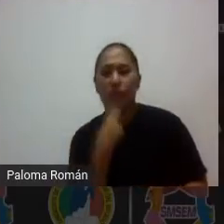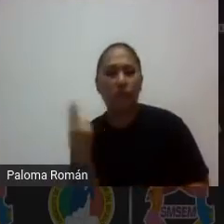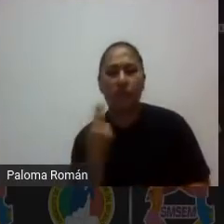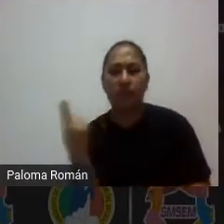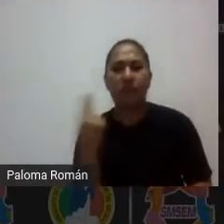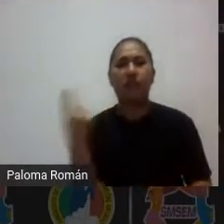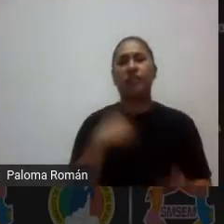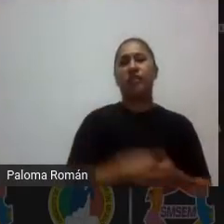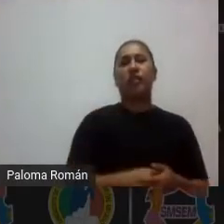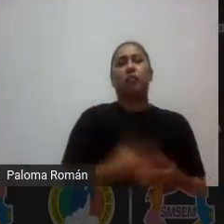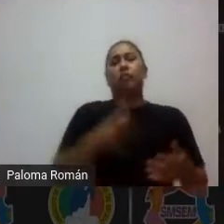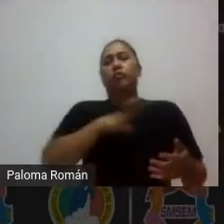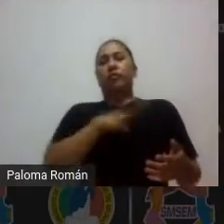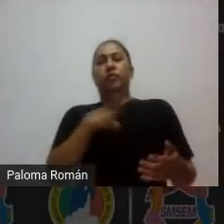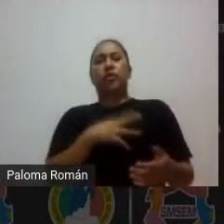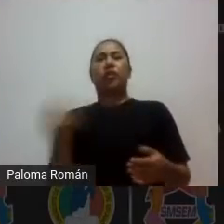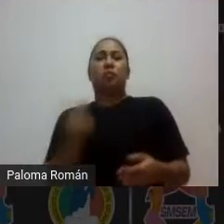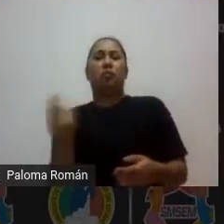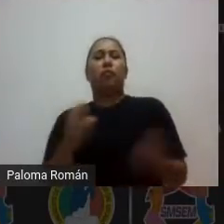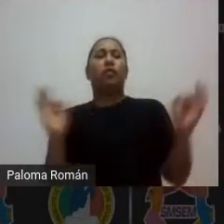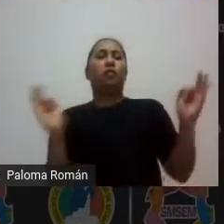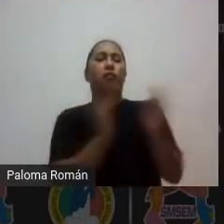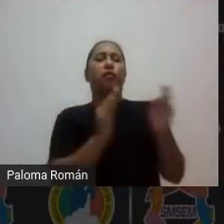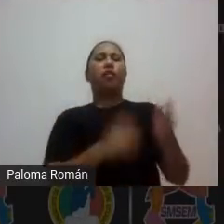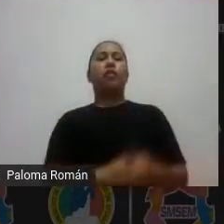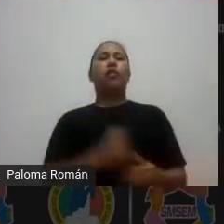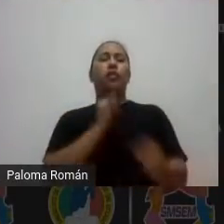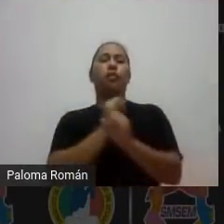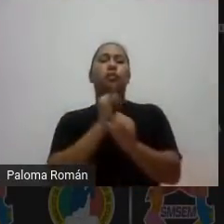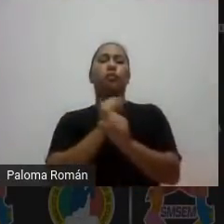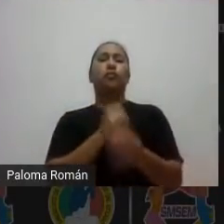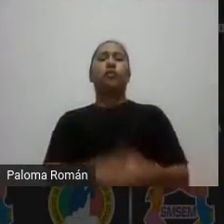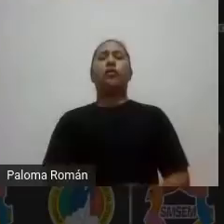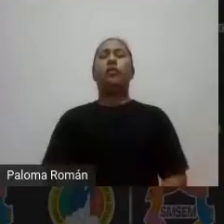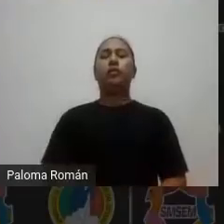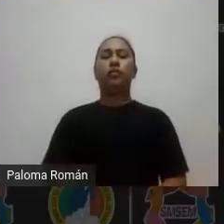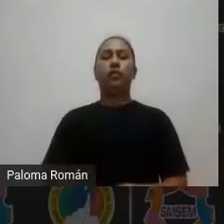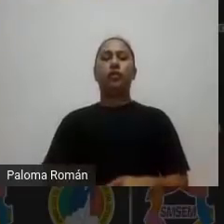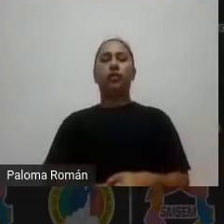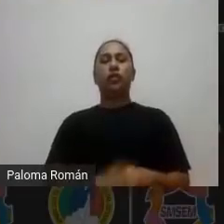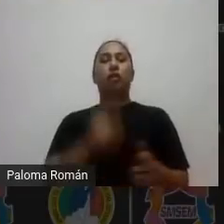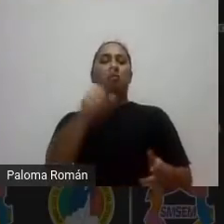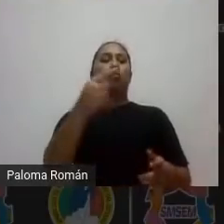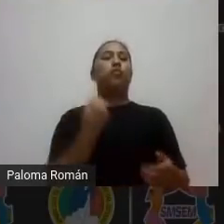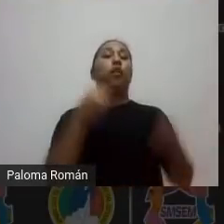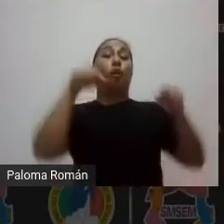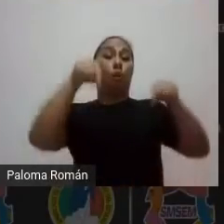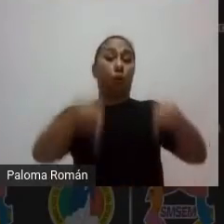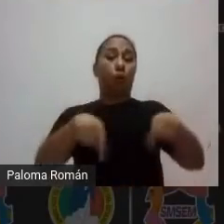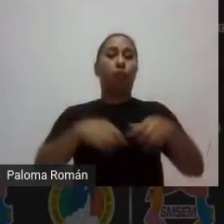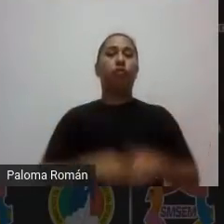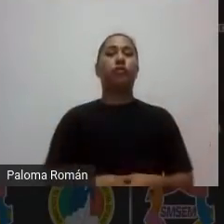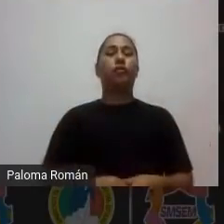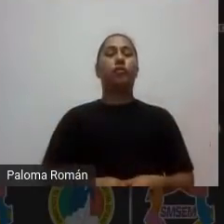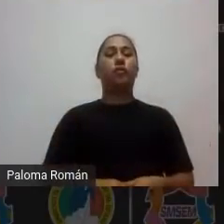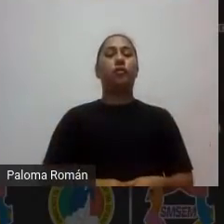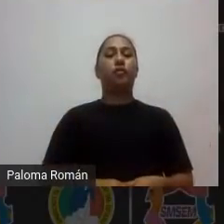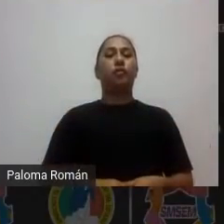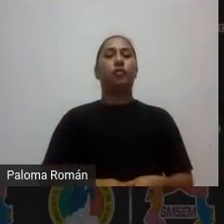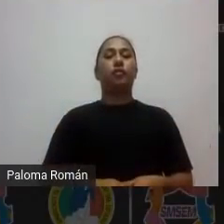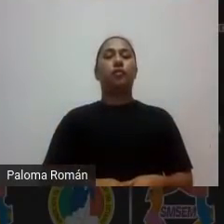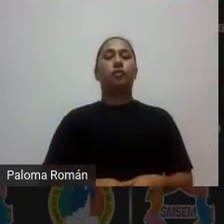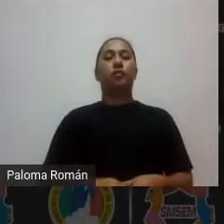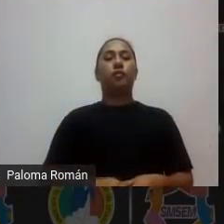necesitamos tener de manera sincrónica como estamos hoy hoy tú y yo hay momentos de interactividad